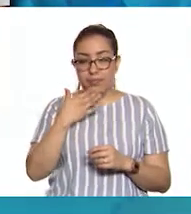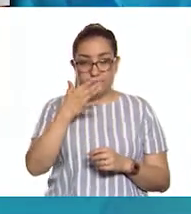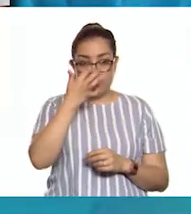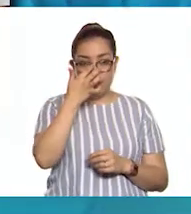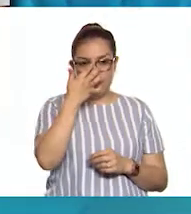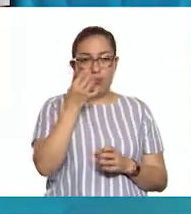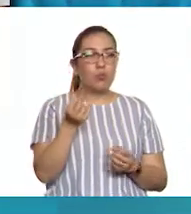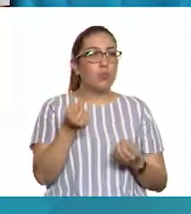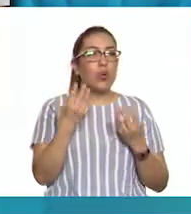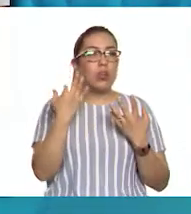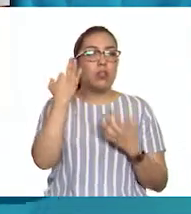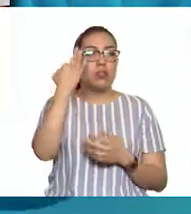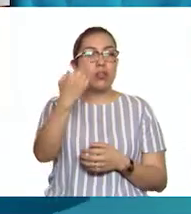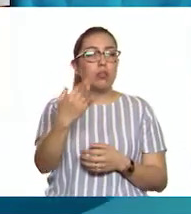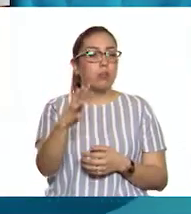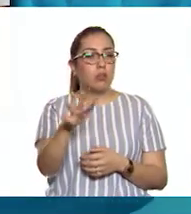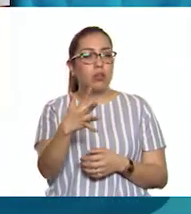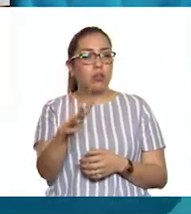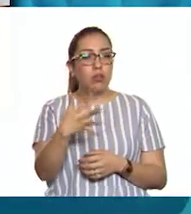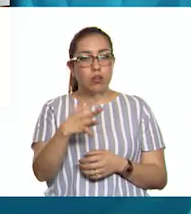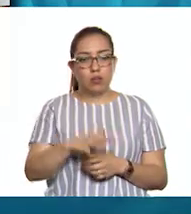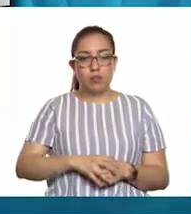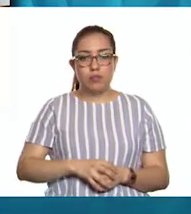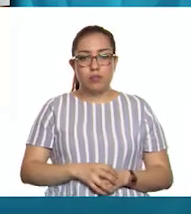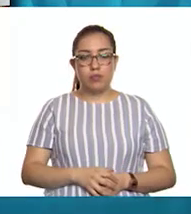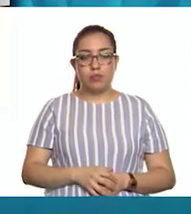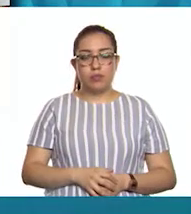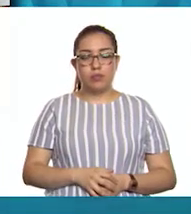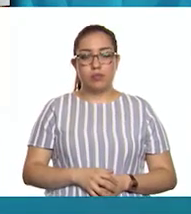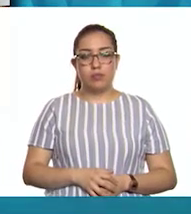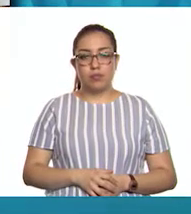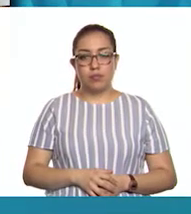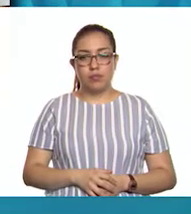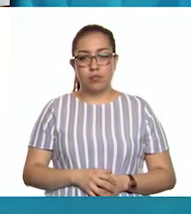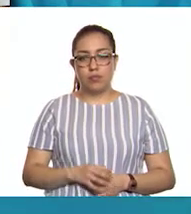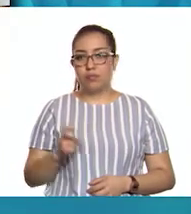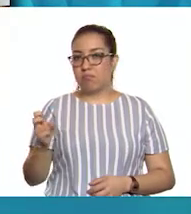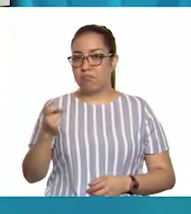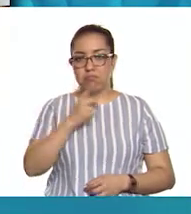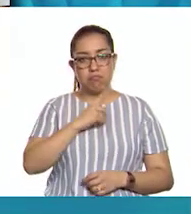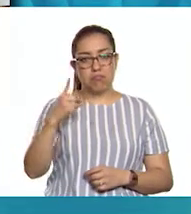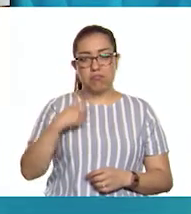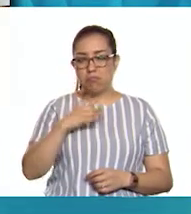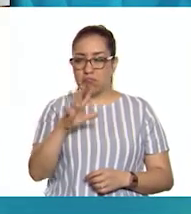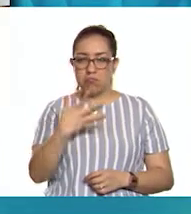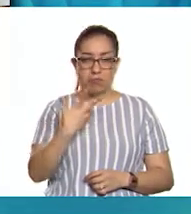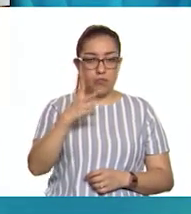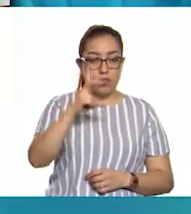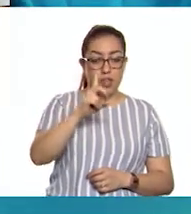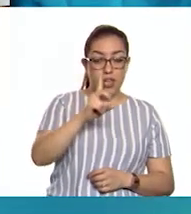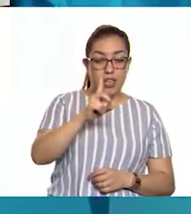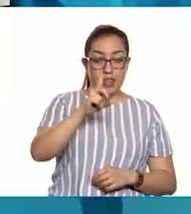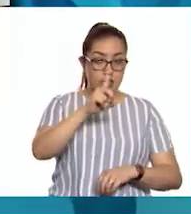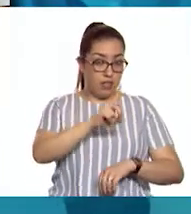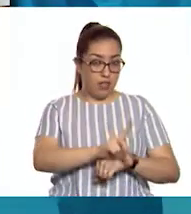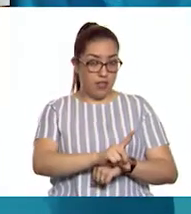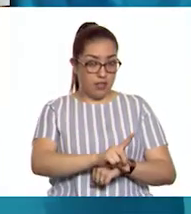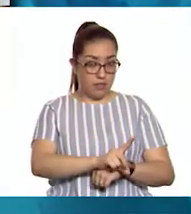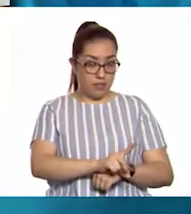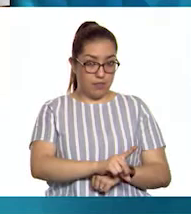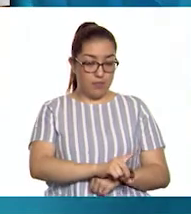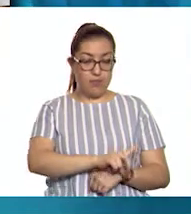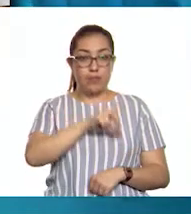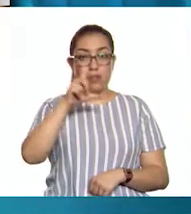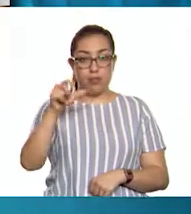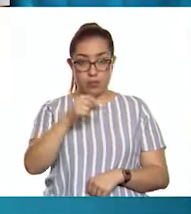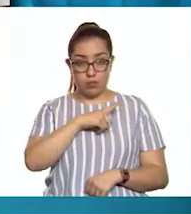tiempo saldrán las setas? Mira, los hongos deben estar encerrados alrededor de 30 días a partir de la siembra. Después hay que